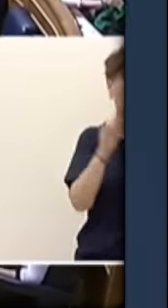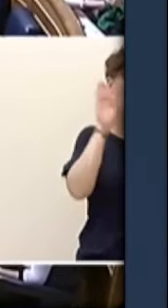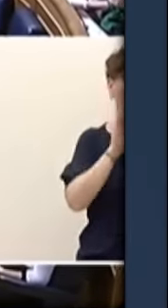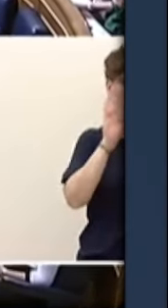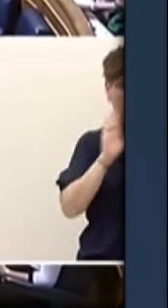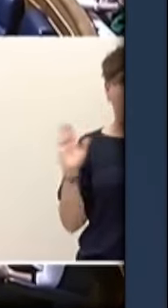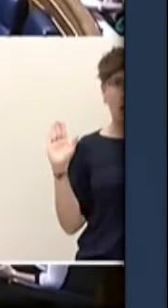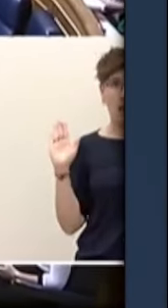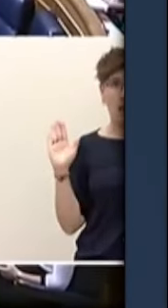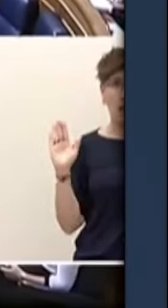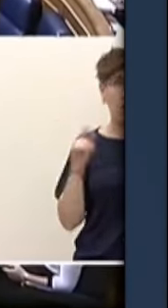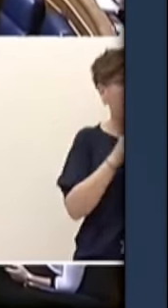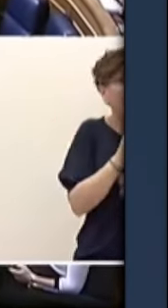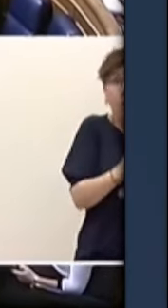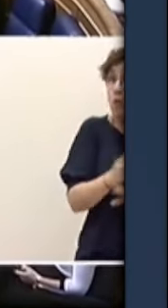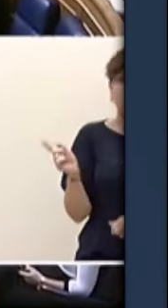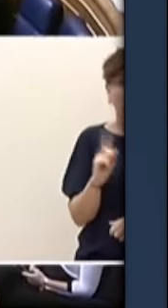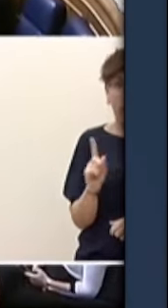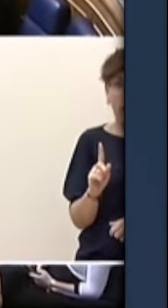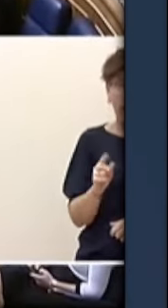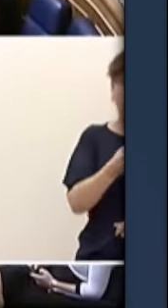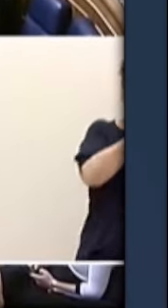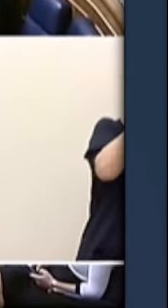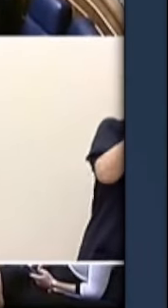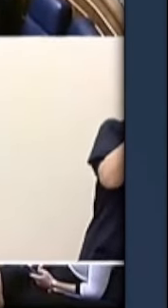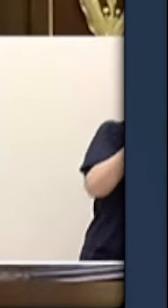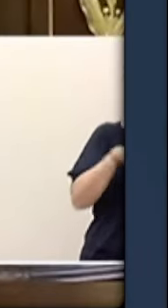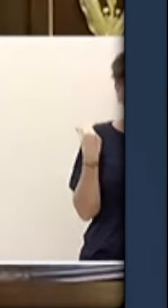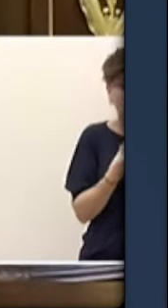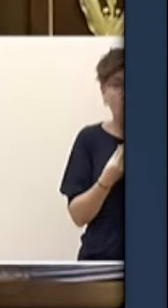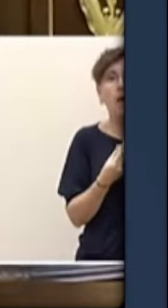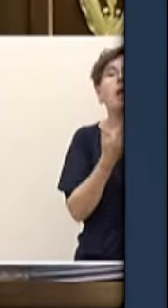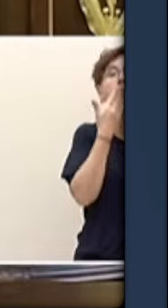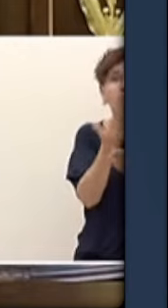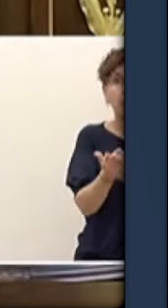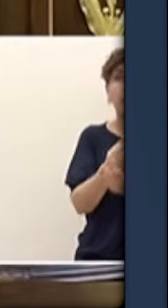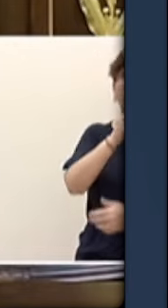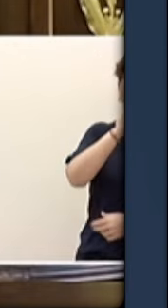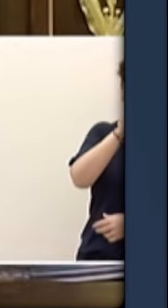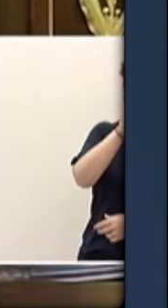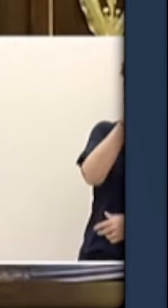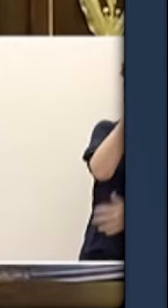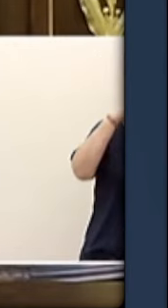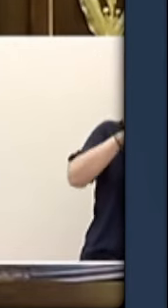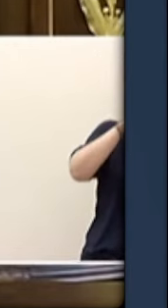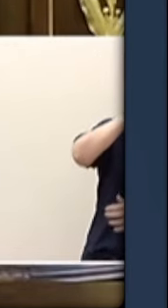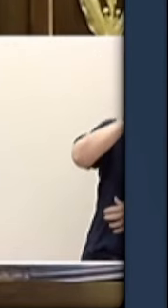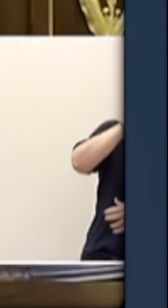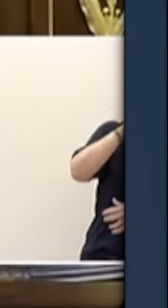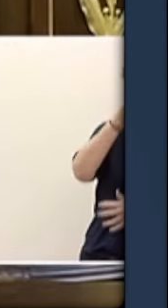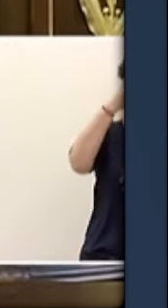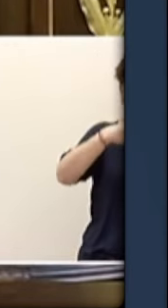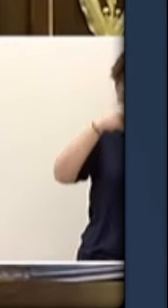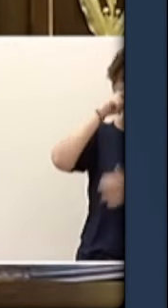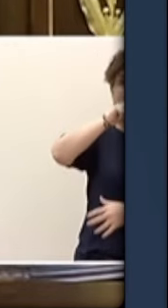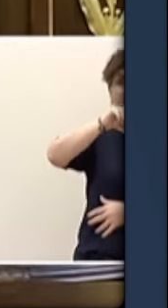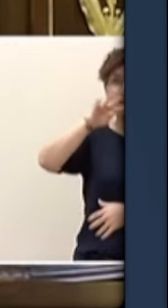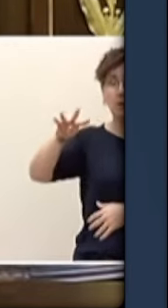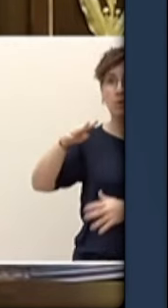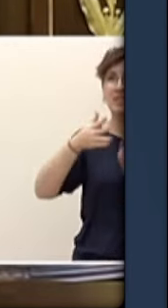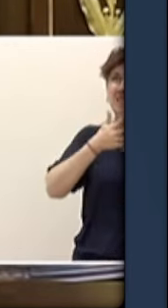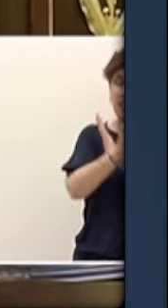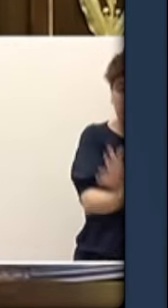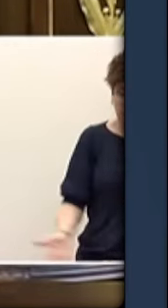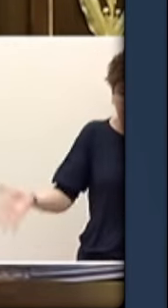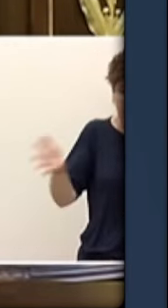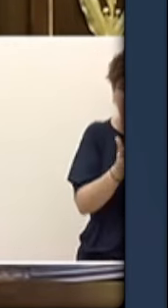ampliar también los que llegaron del 21 al 24. decir, 200.000 más. 700.000 personas que han entrado ilegalmente en nuestro país y a